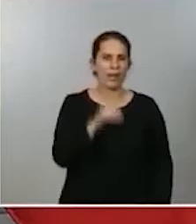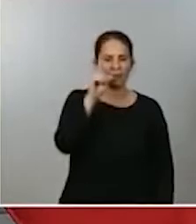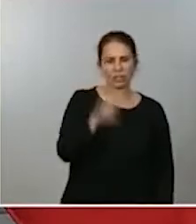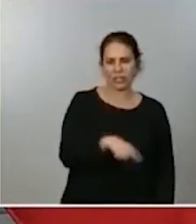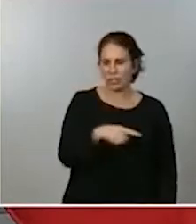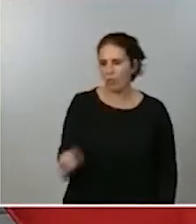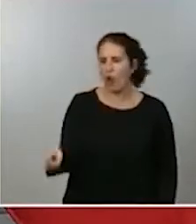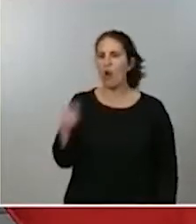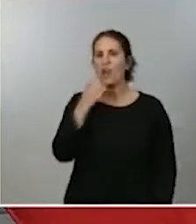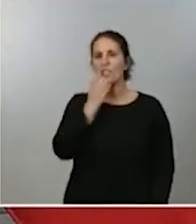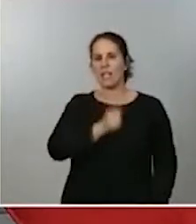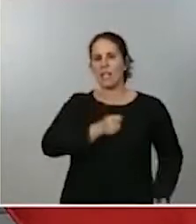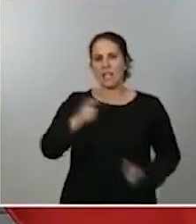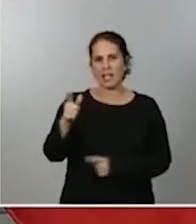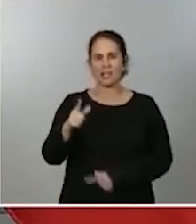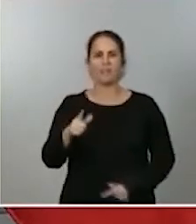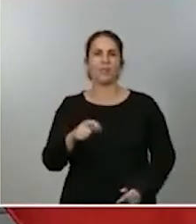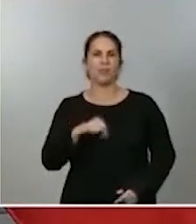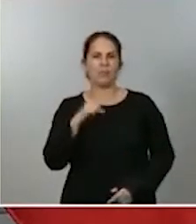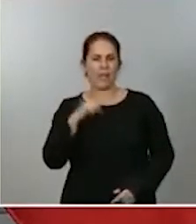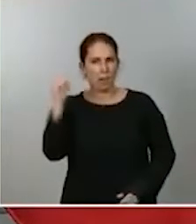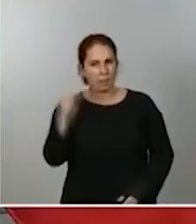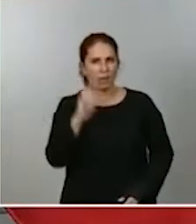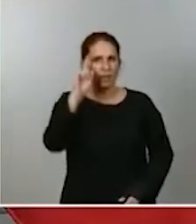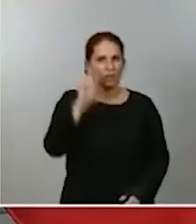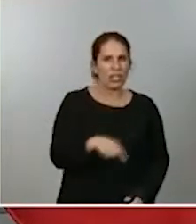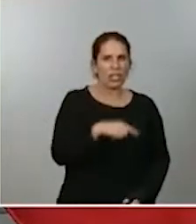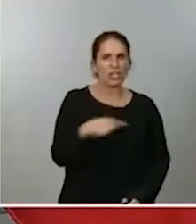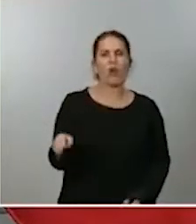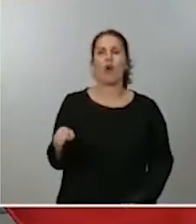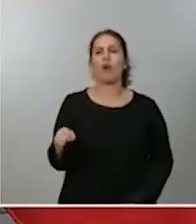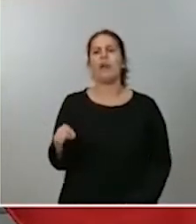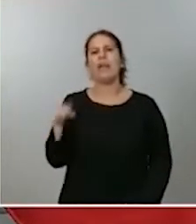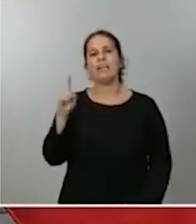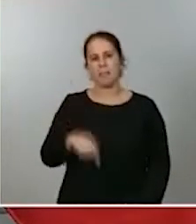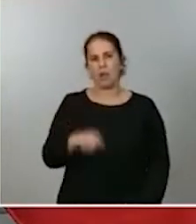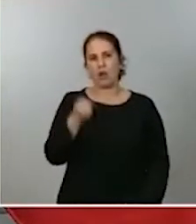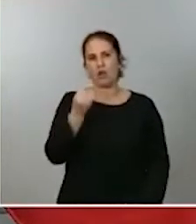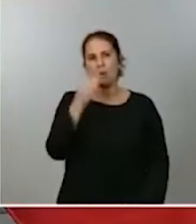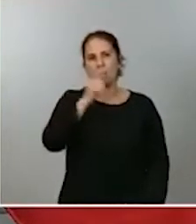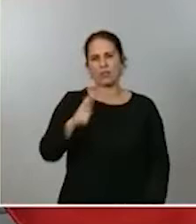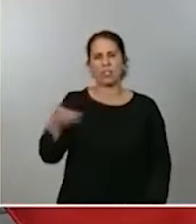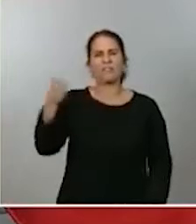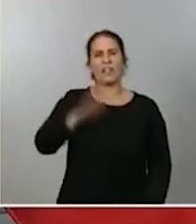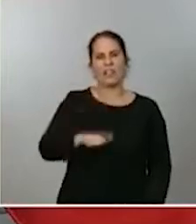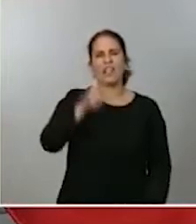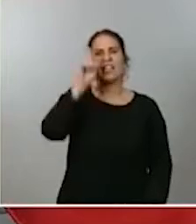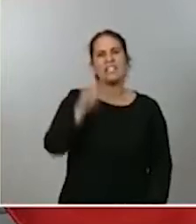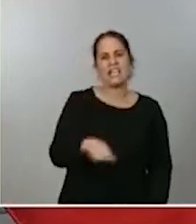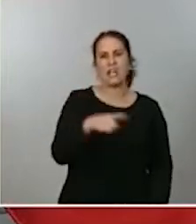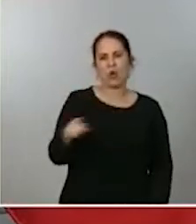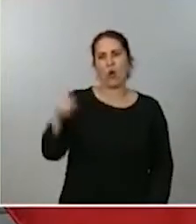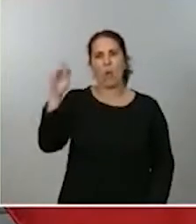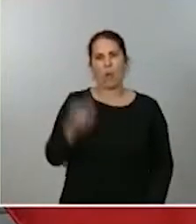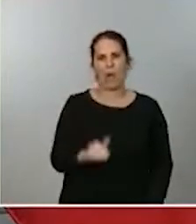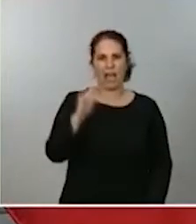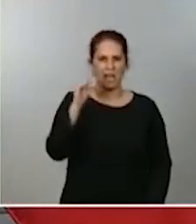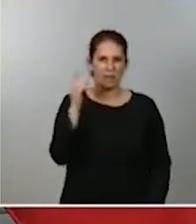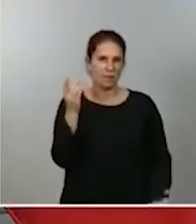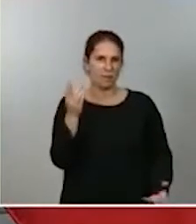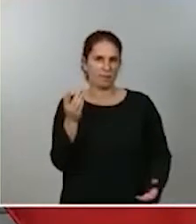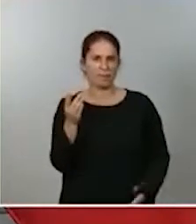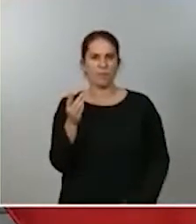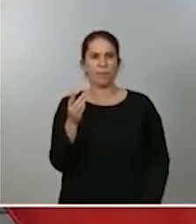sanitario y algo más diferido en el tiempo del número de personas que fallecen con motivo de la enfermedad, que, como saben,